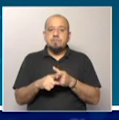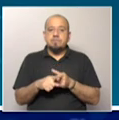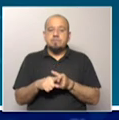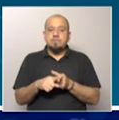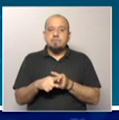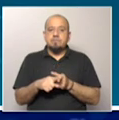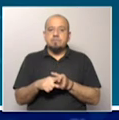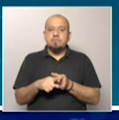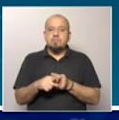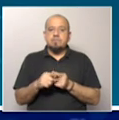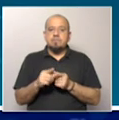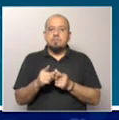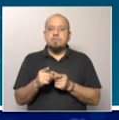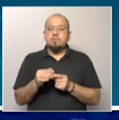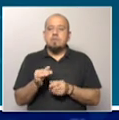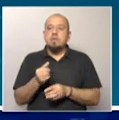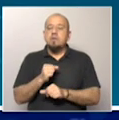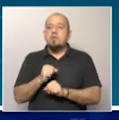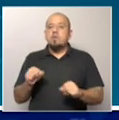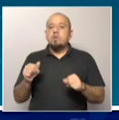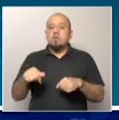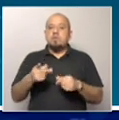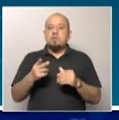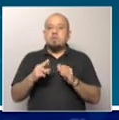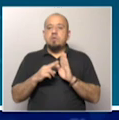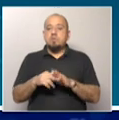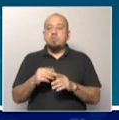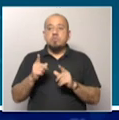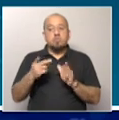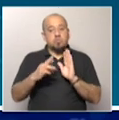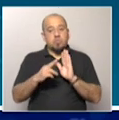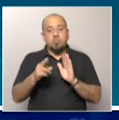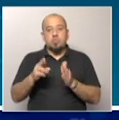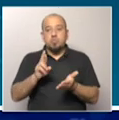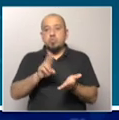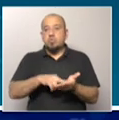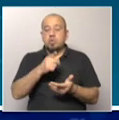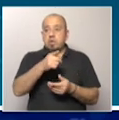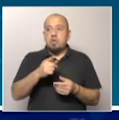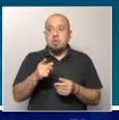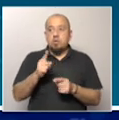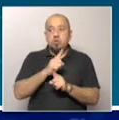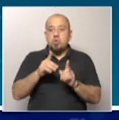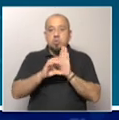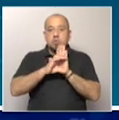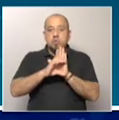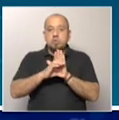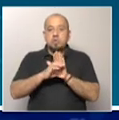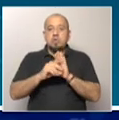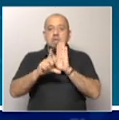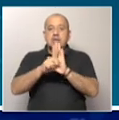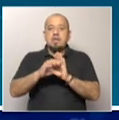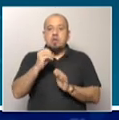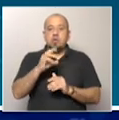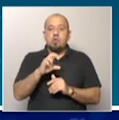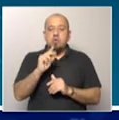perfectamente podría interponerse un recurso de inconstitucionalidad por parte de la Intendencia en virtud de que la ley orgánica es muy